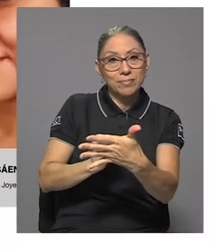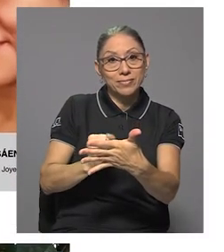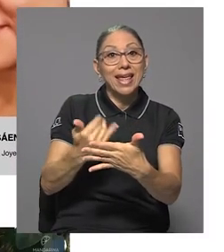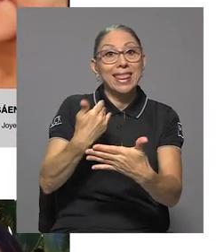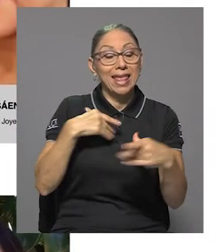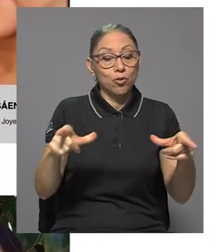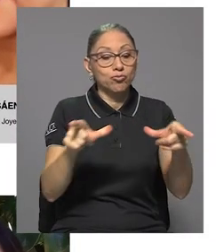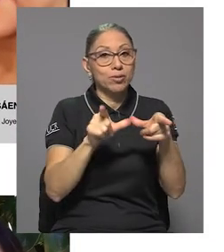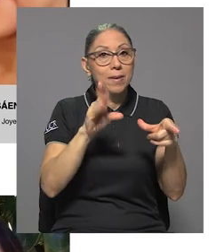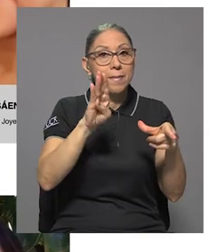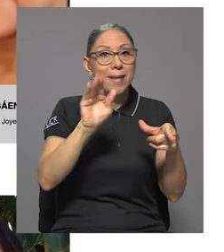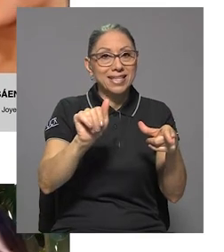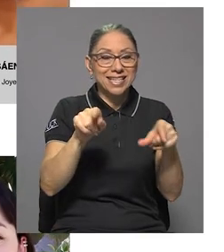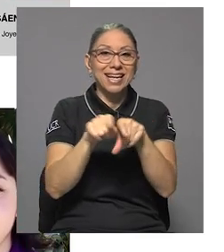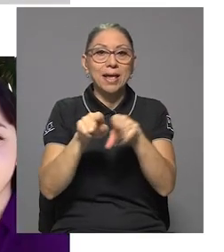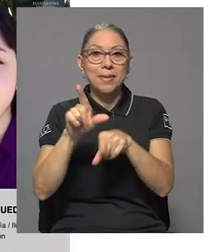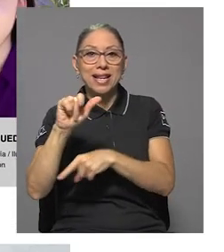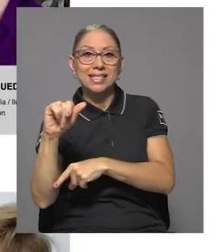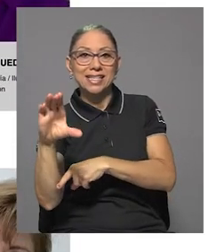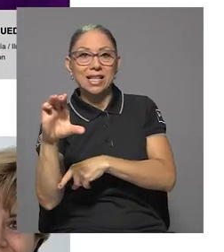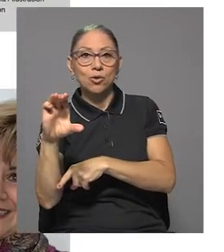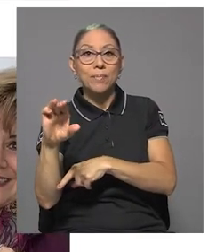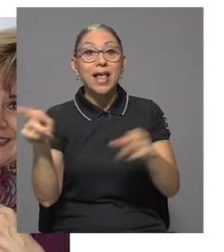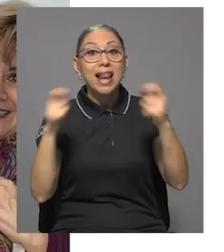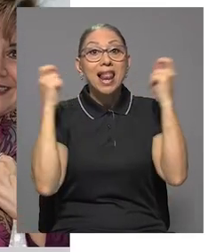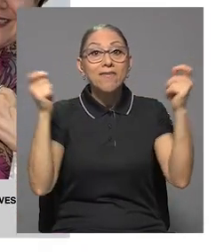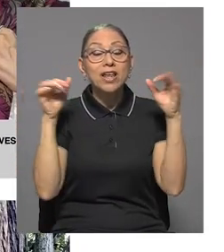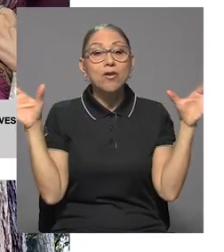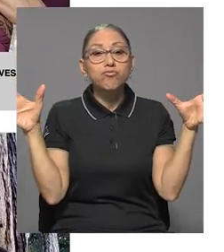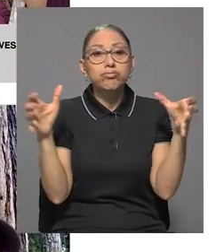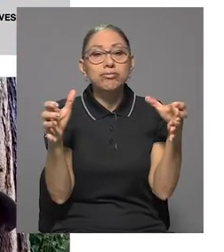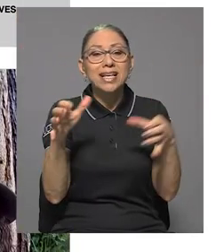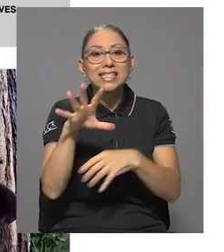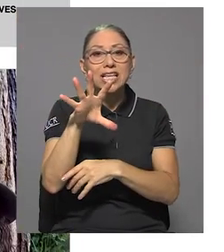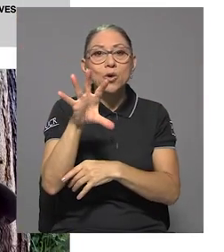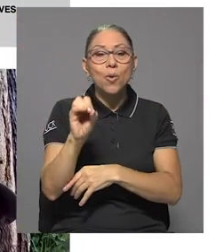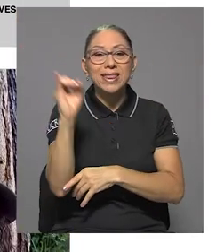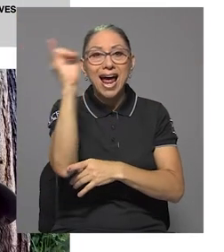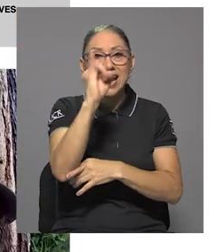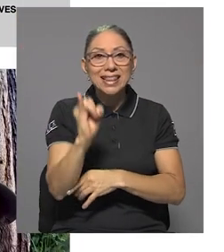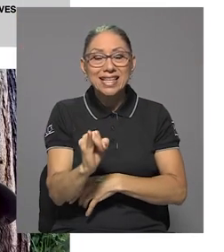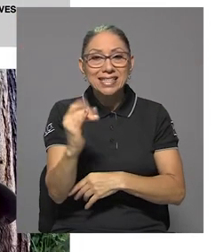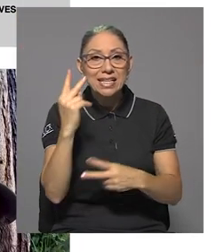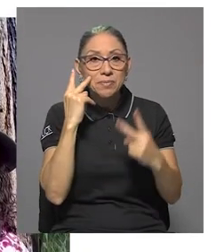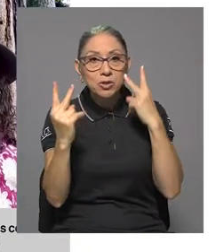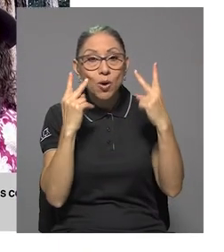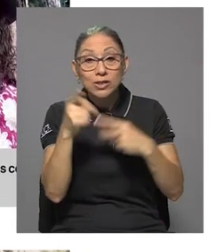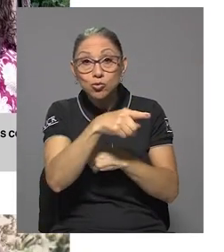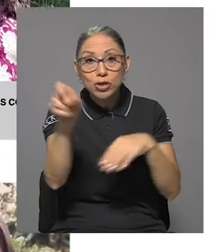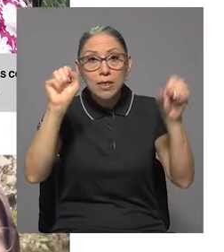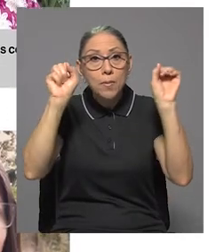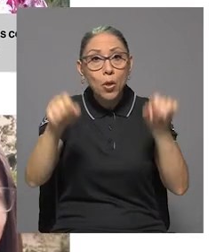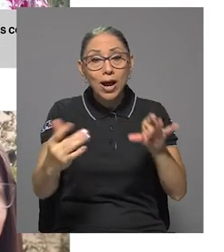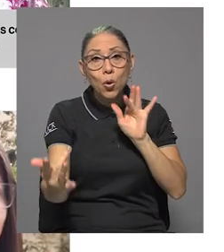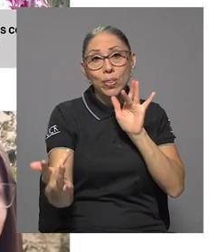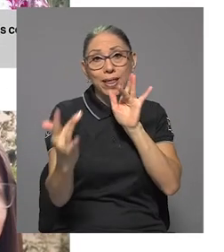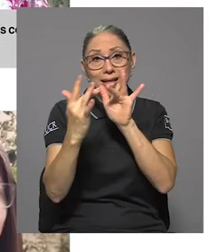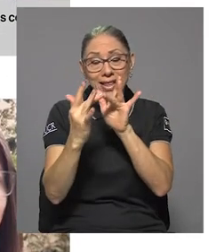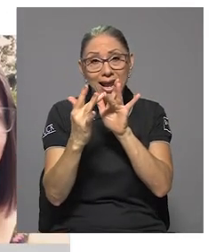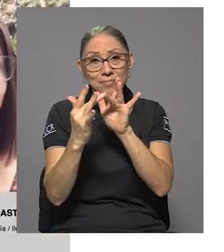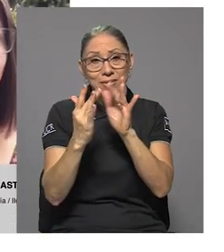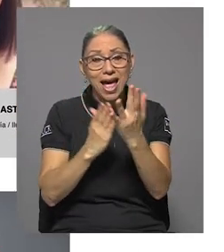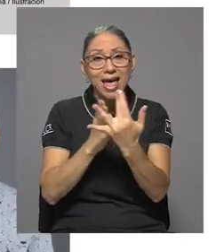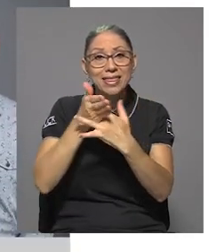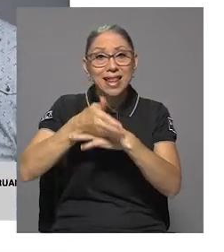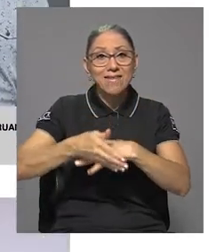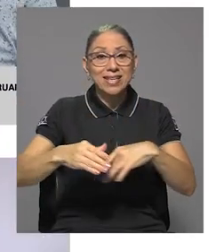La feria reunirá a un total de 50 artistas visuales, a los cuales usted podrá contactar a través de las